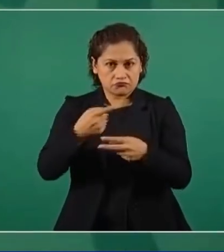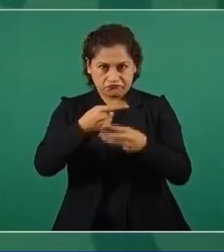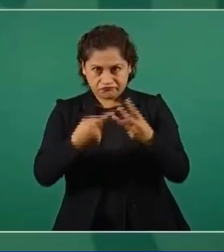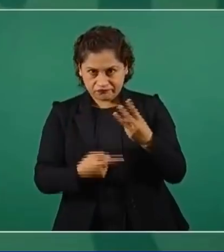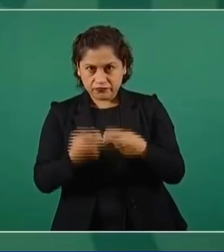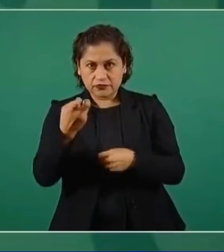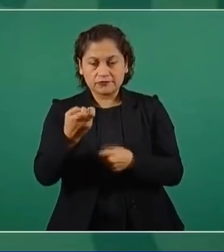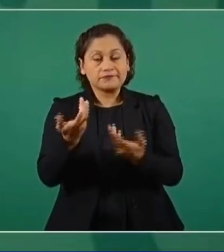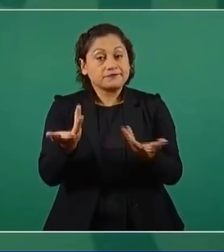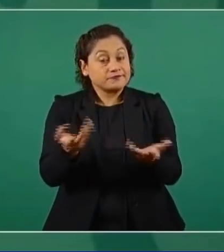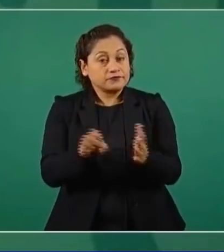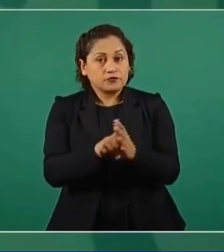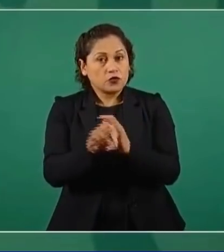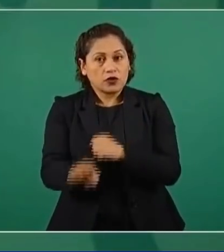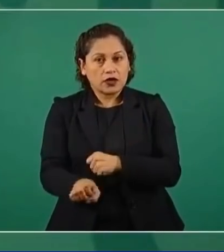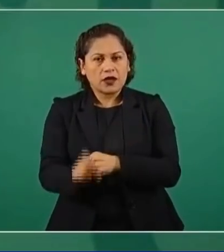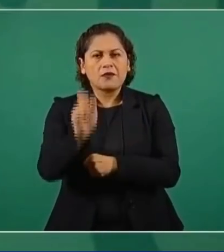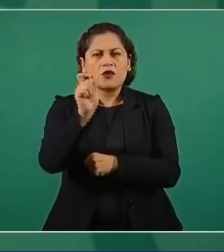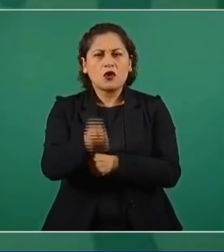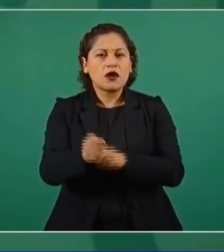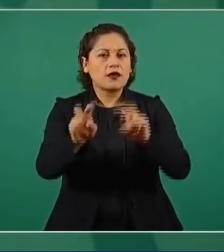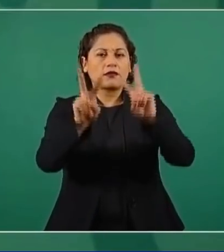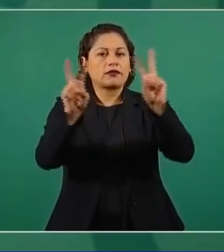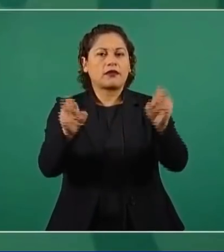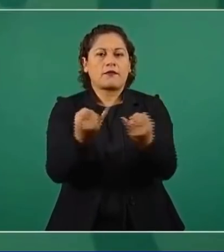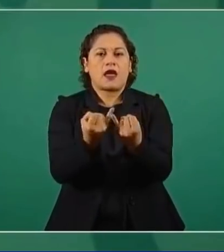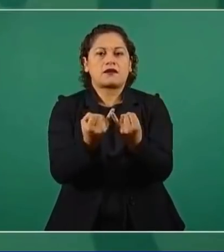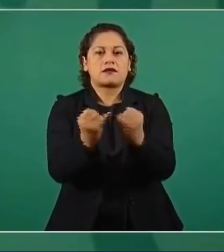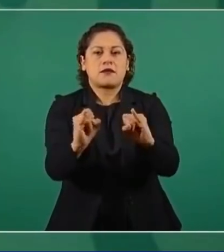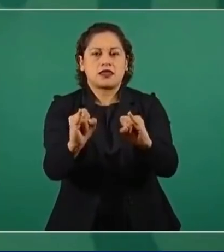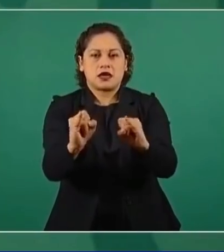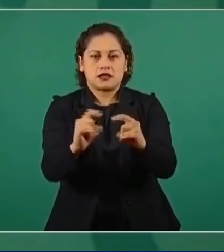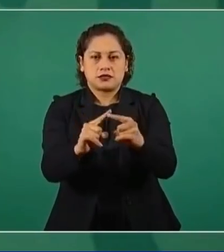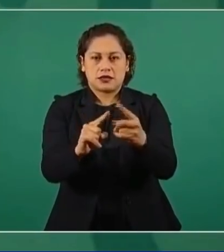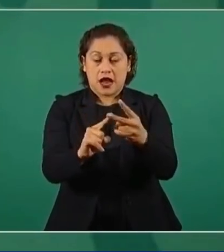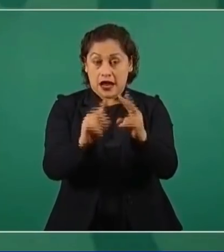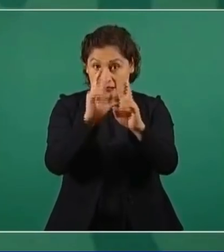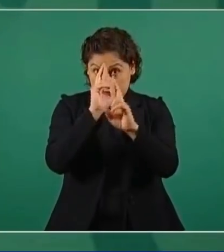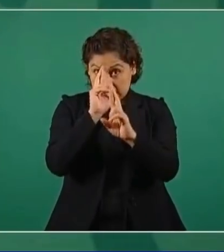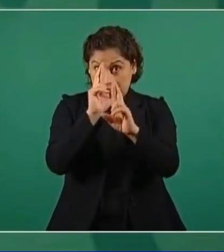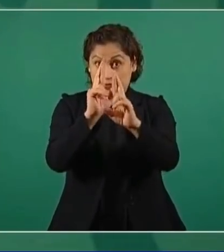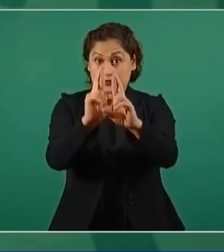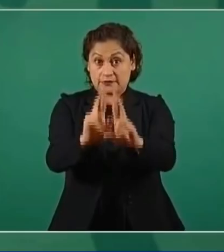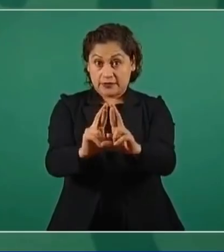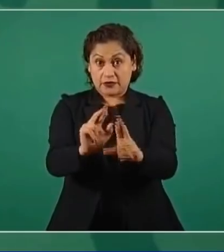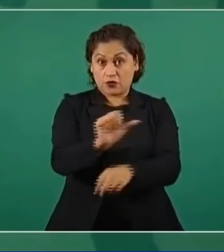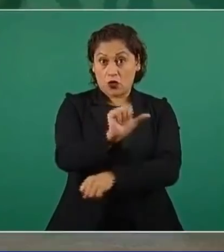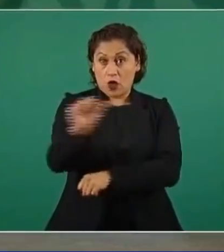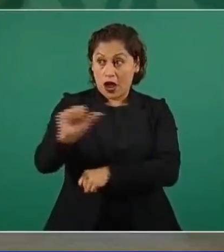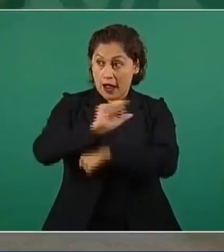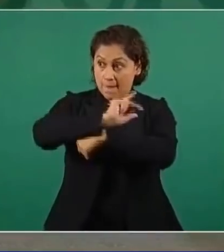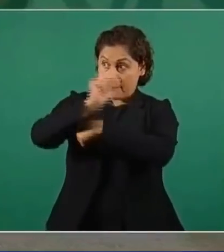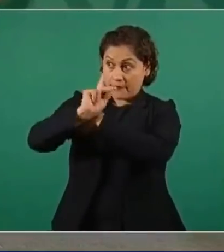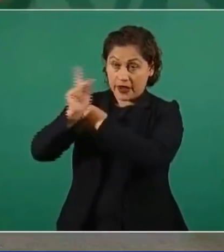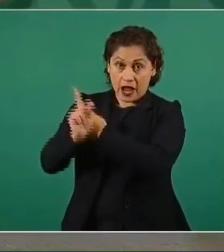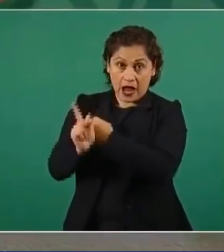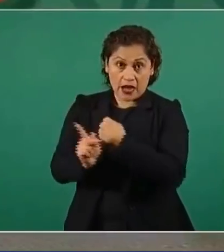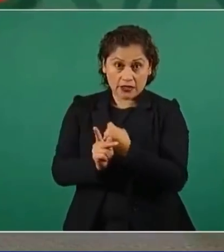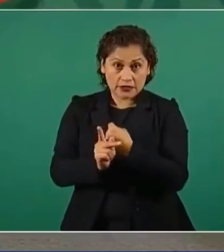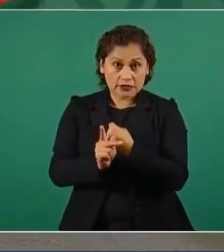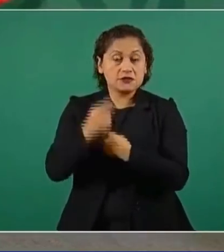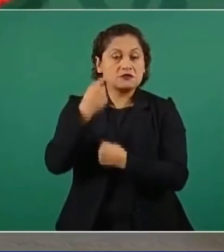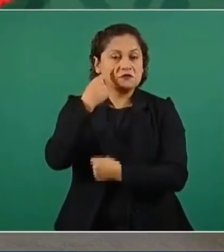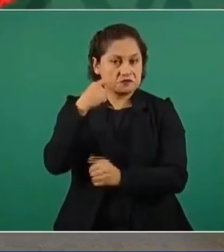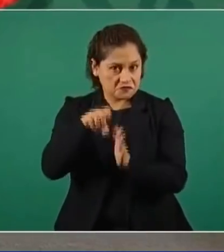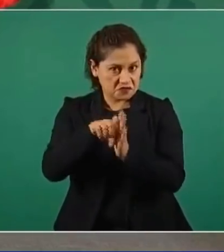independencia y de respeto a la soberanía de las naciones, México,